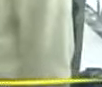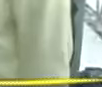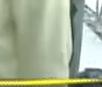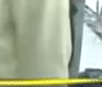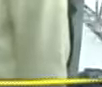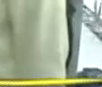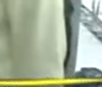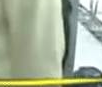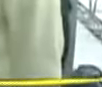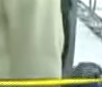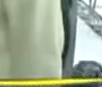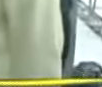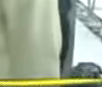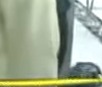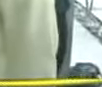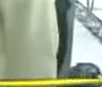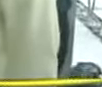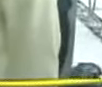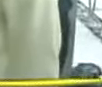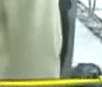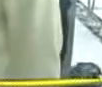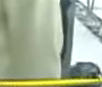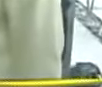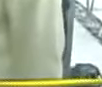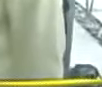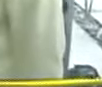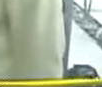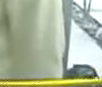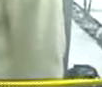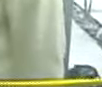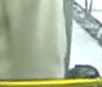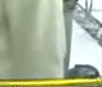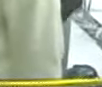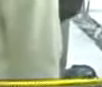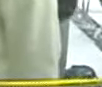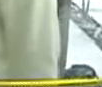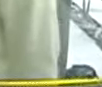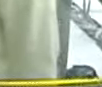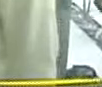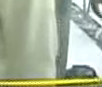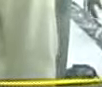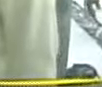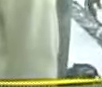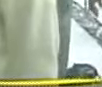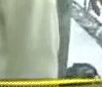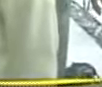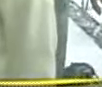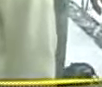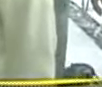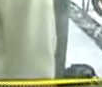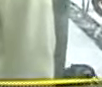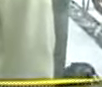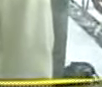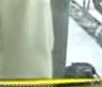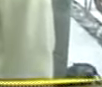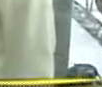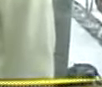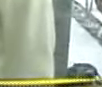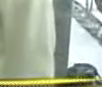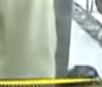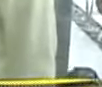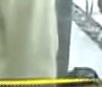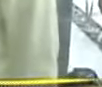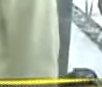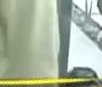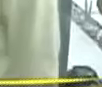placer ¿De dónde eres tú? De aquí, de Nahuanagua Pero cuando estudié en esta hermosa escuela, venía desde Campo de Carabobo Soy